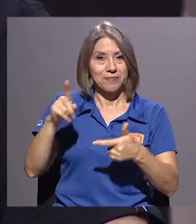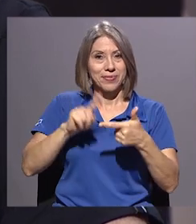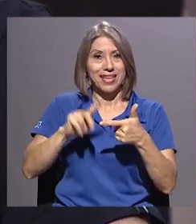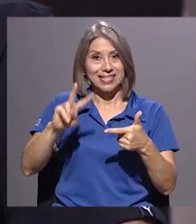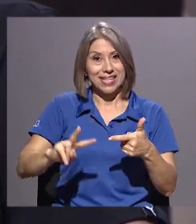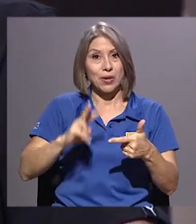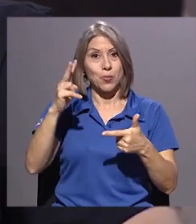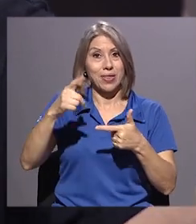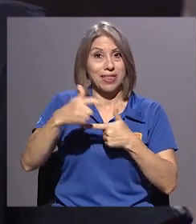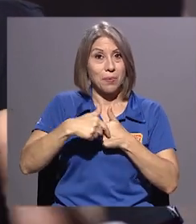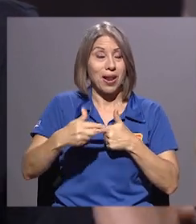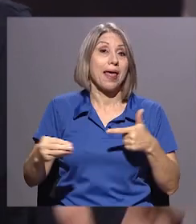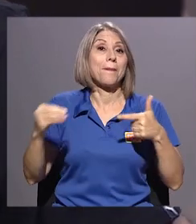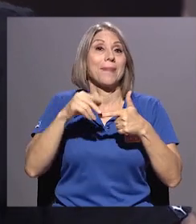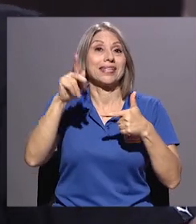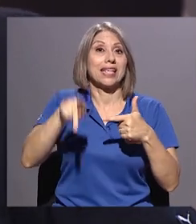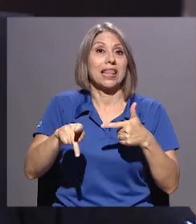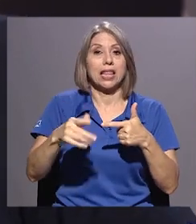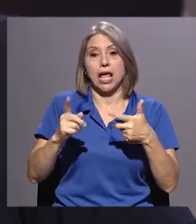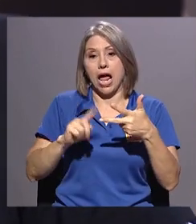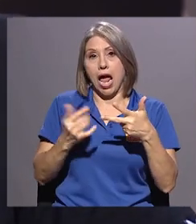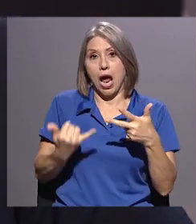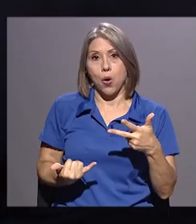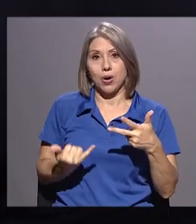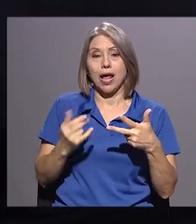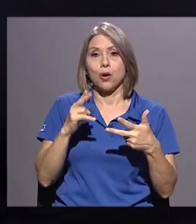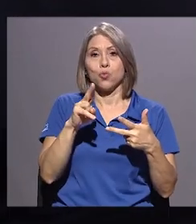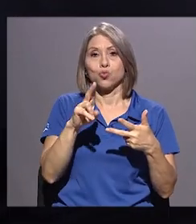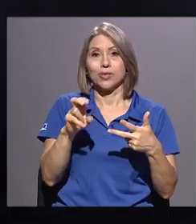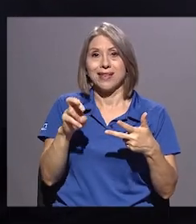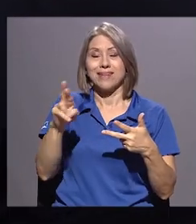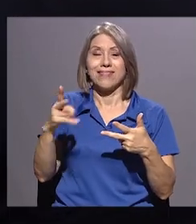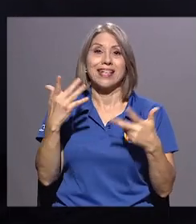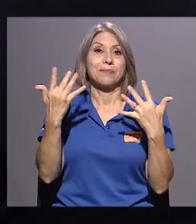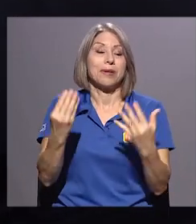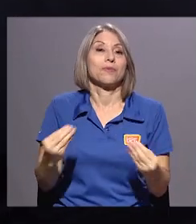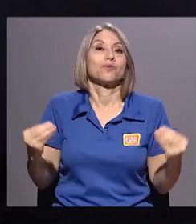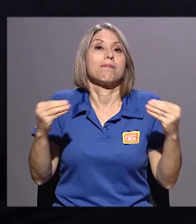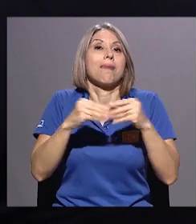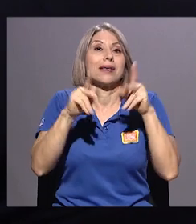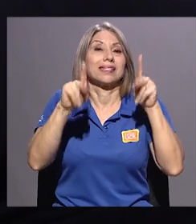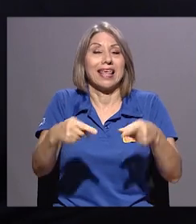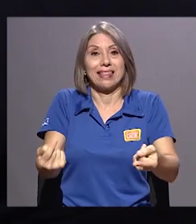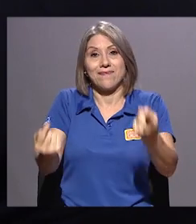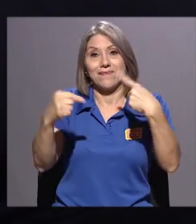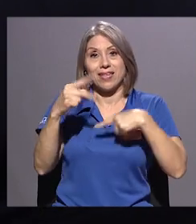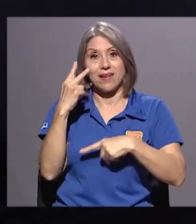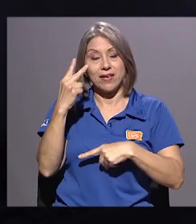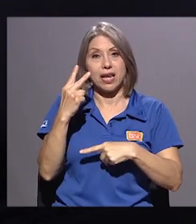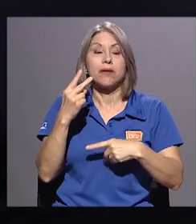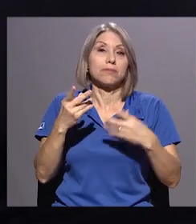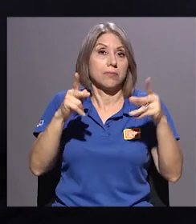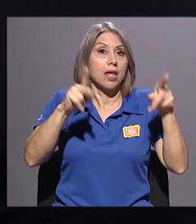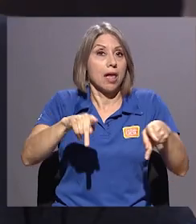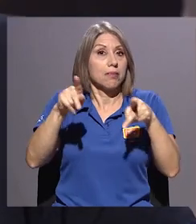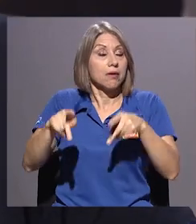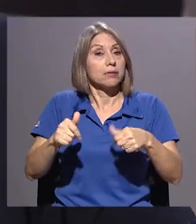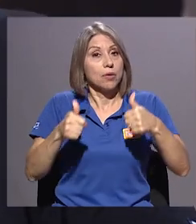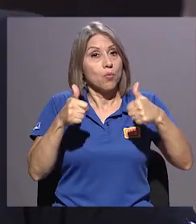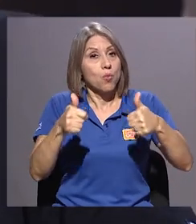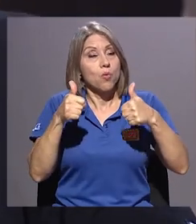gente y ahora en la UCR esperemos que sea mucho más. O sea, de cantidad de gente ha sido muy bien y de respuesta